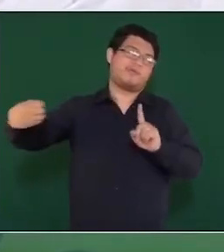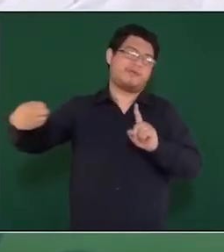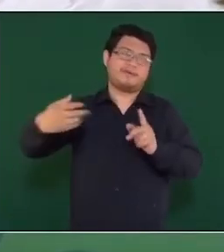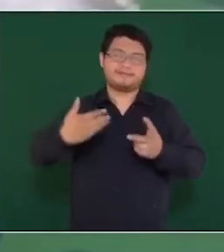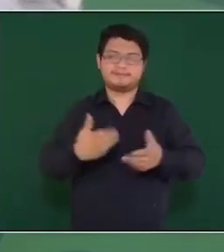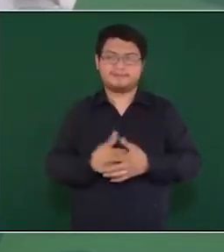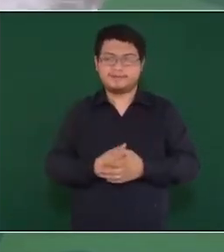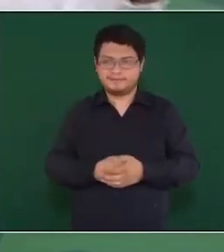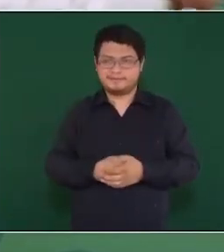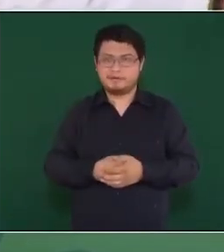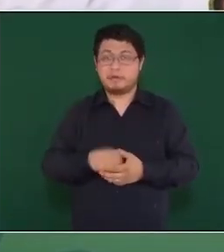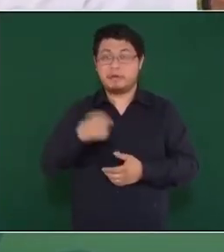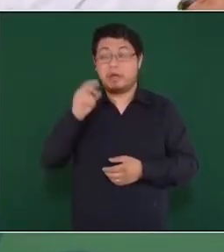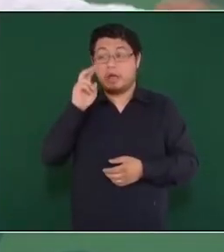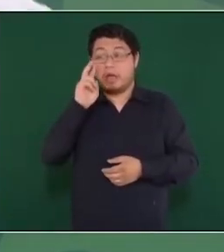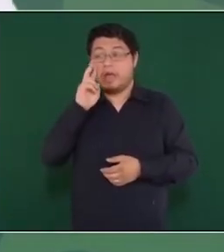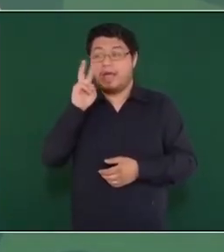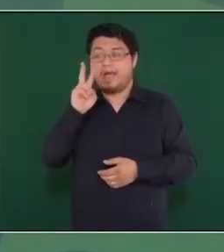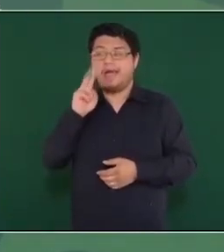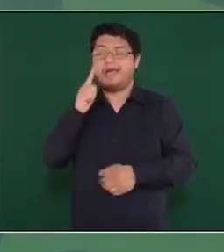para ver si